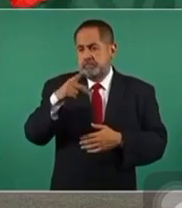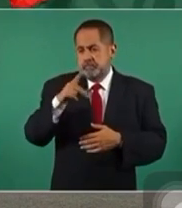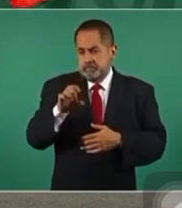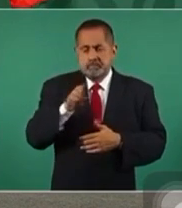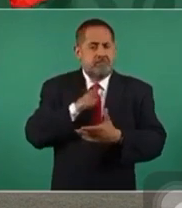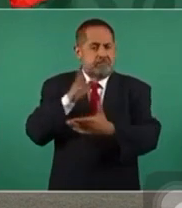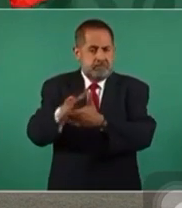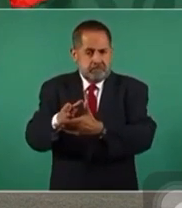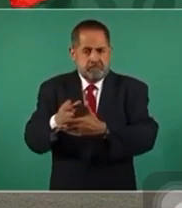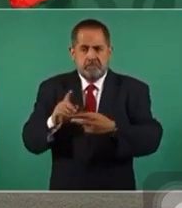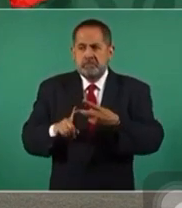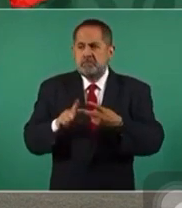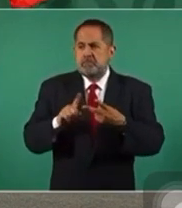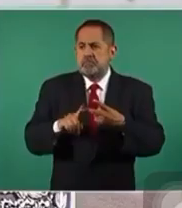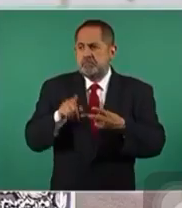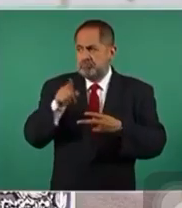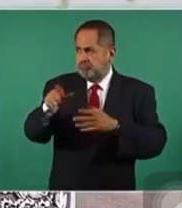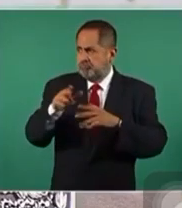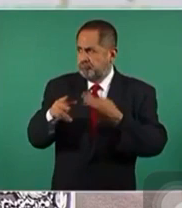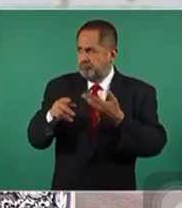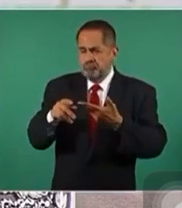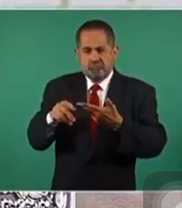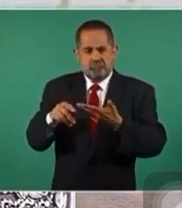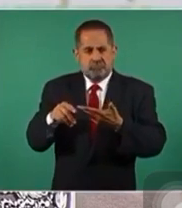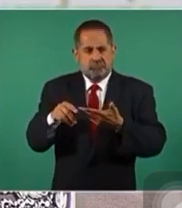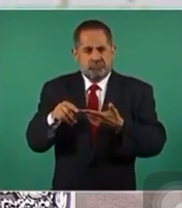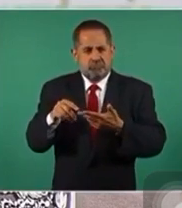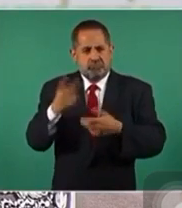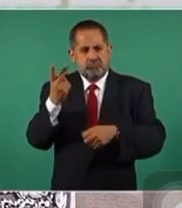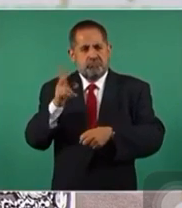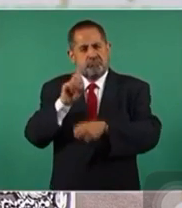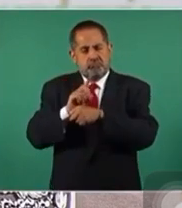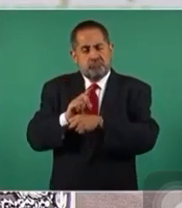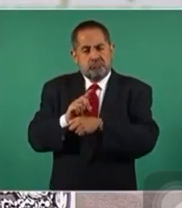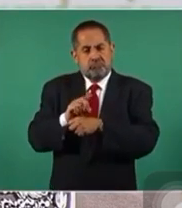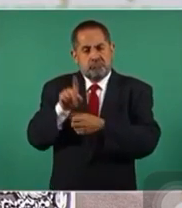voy a escribir dos días.